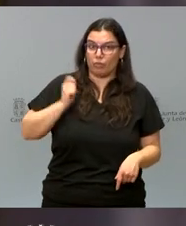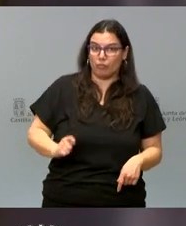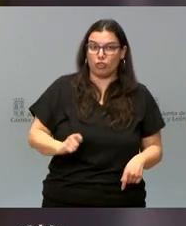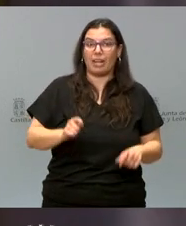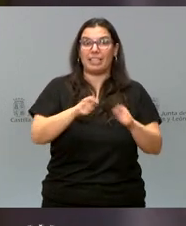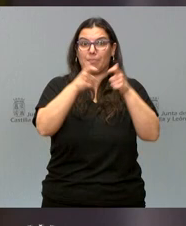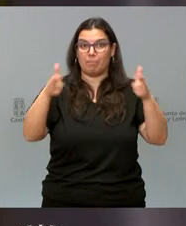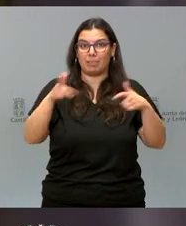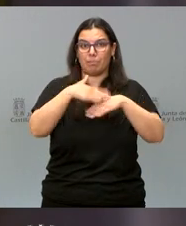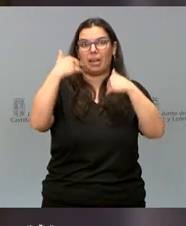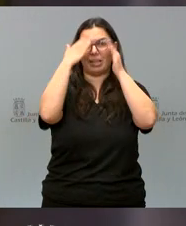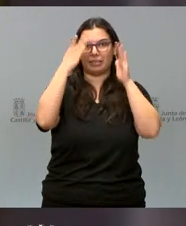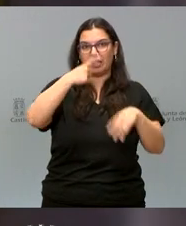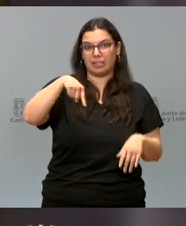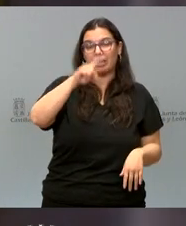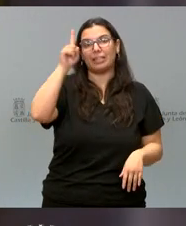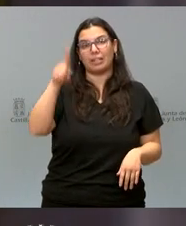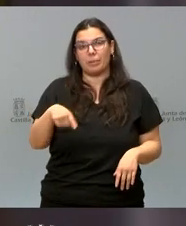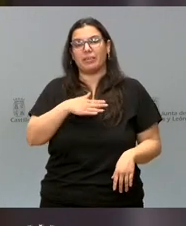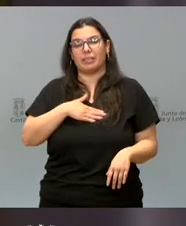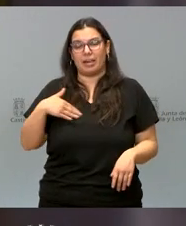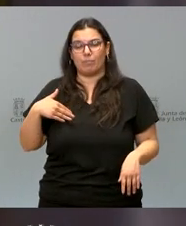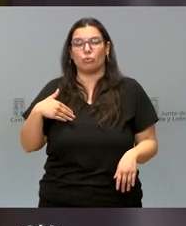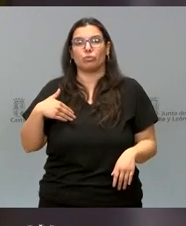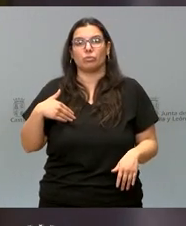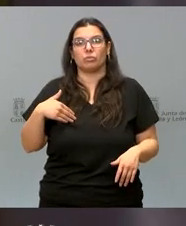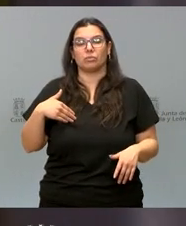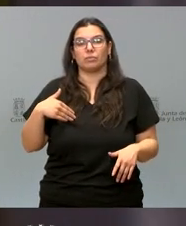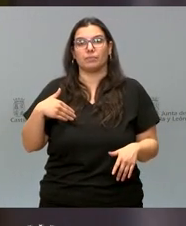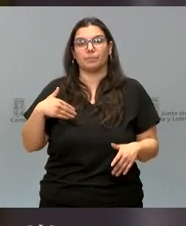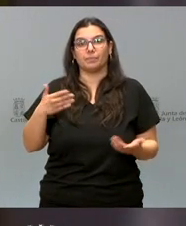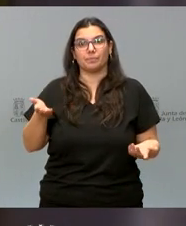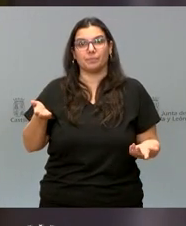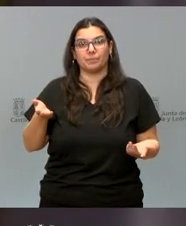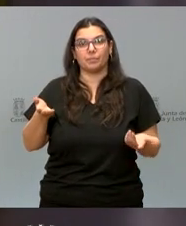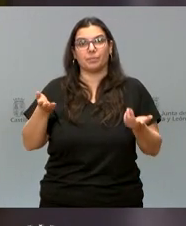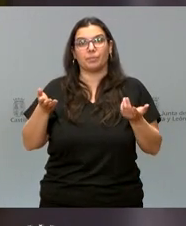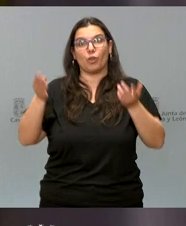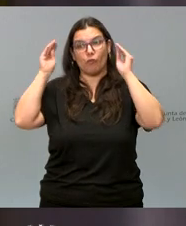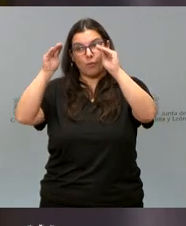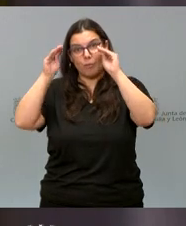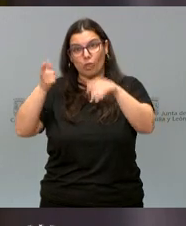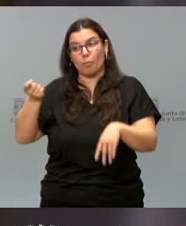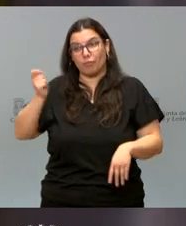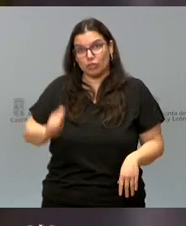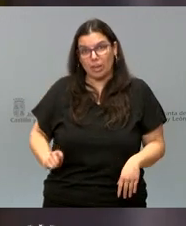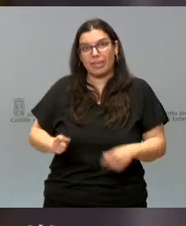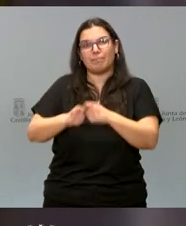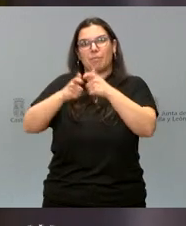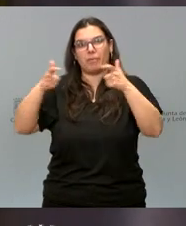circuito de atención y también queremos que haya más, formando a más profesionales,